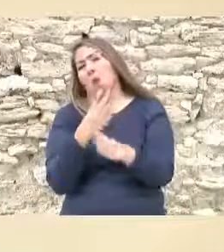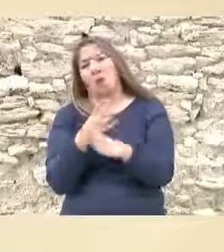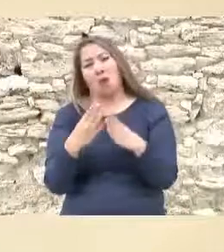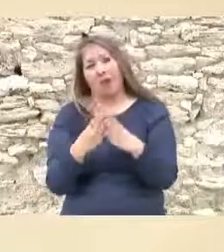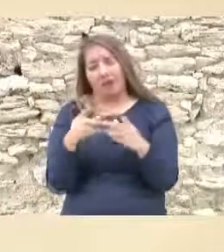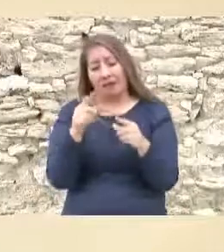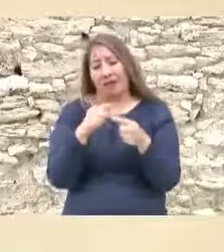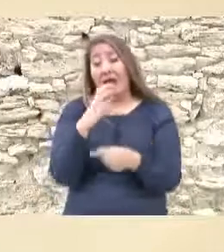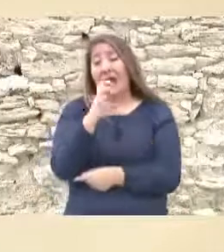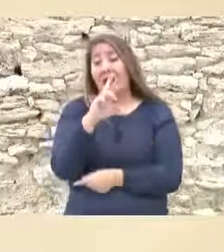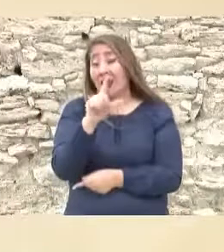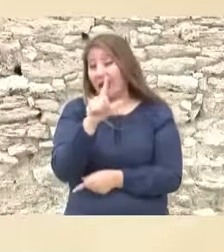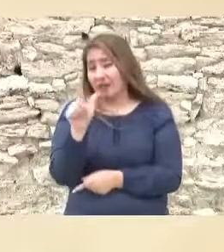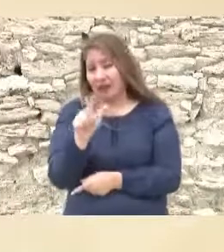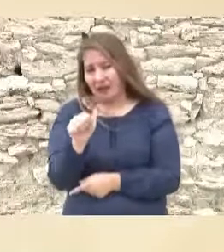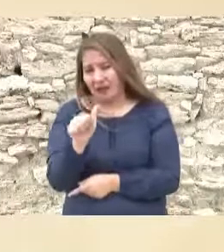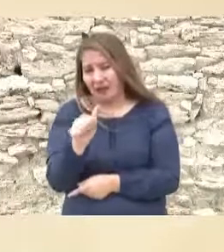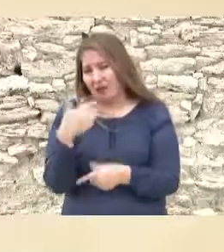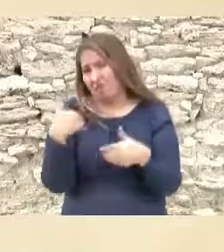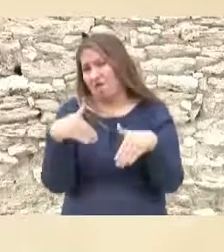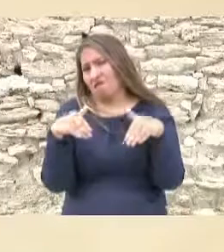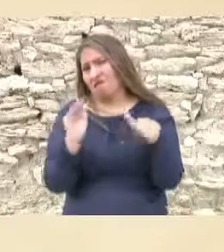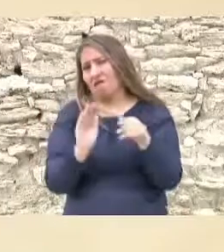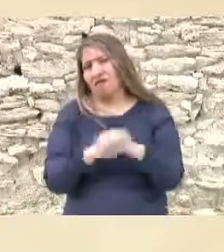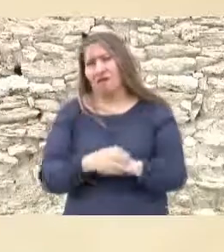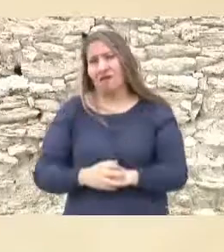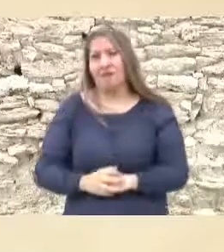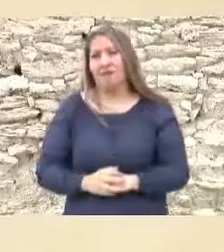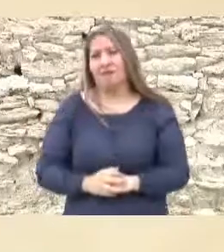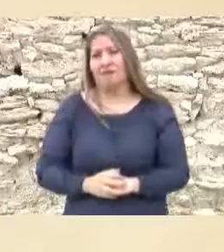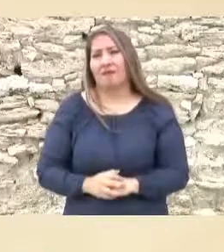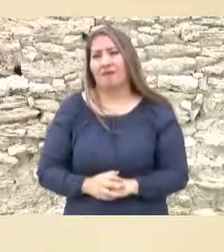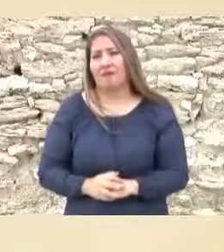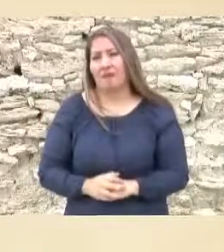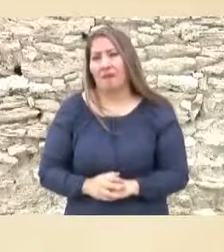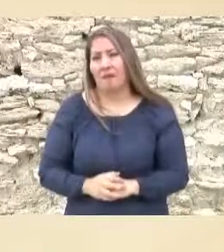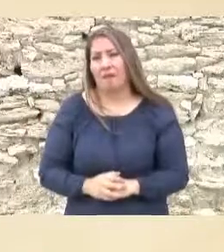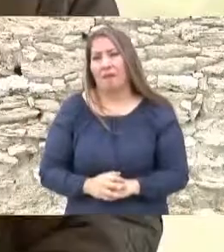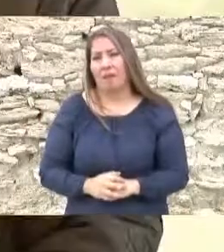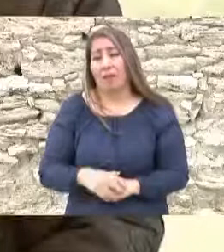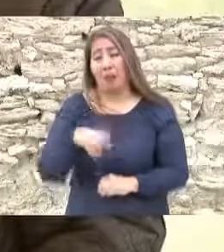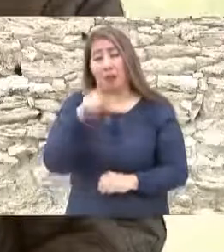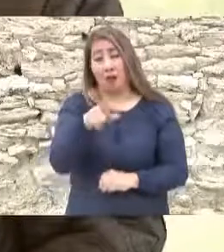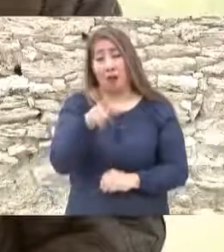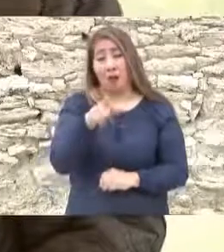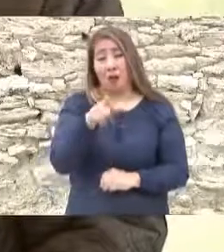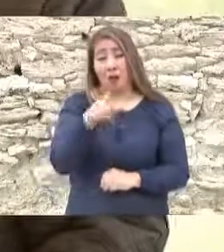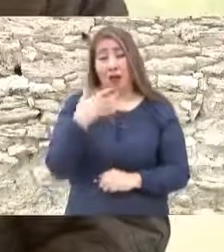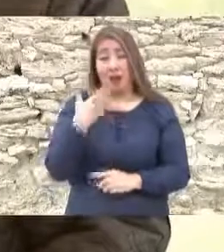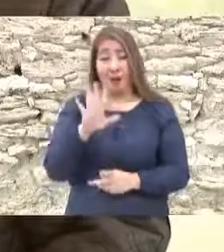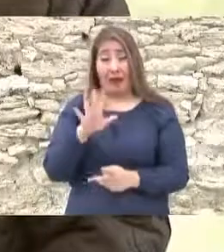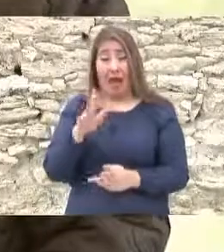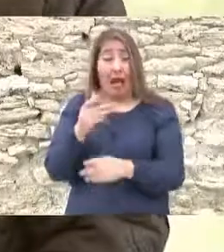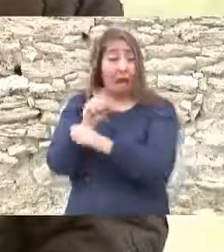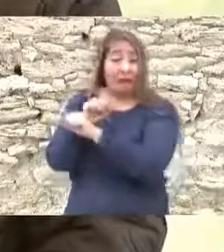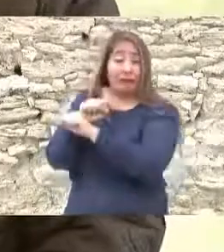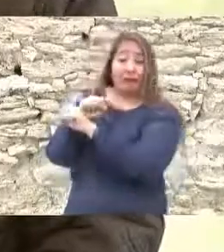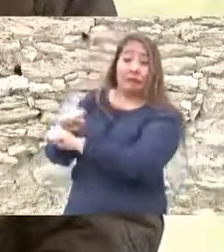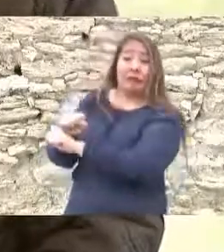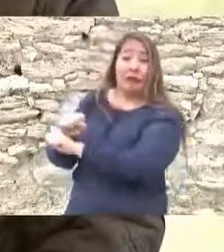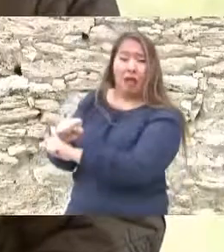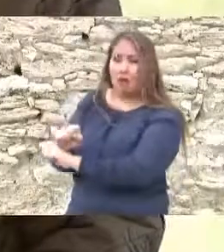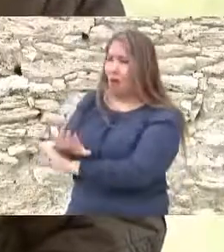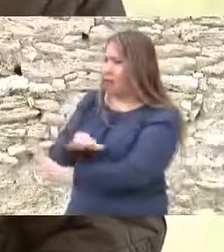pues que fue el que lo dije ayer y lo repito ahora llevó a cabo la abolición de la esclavitud